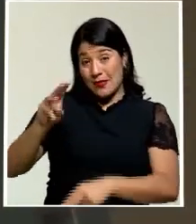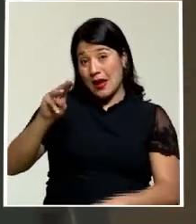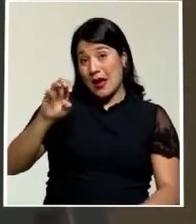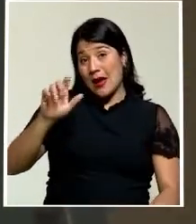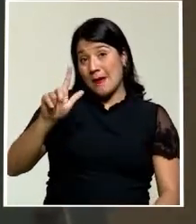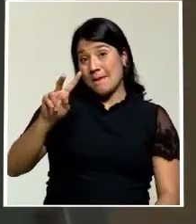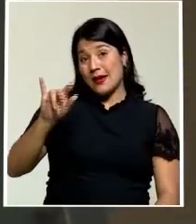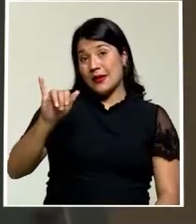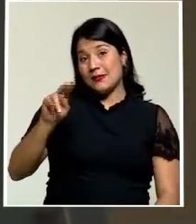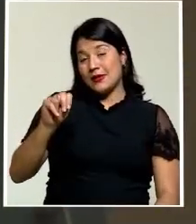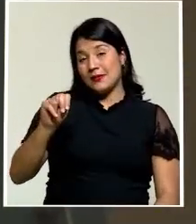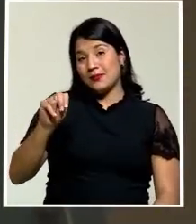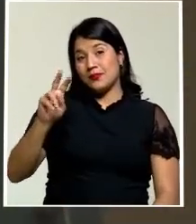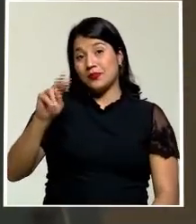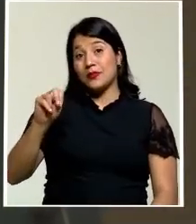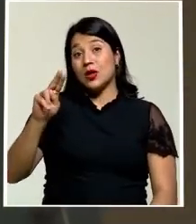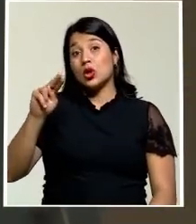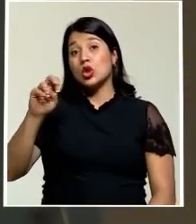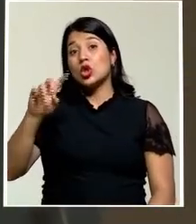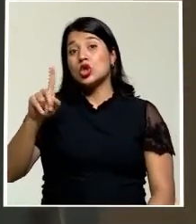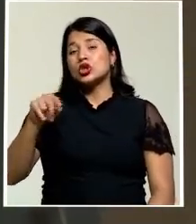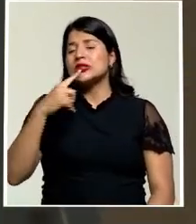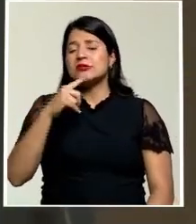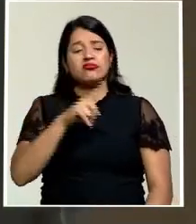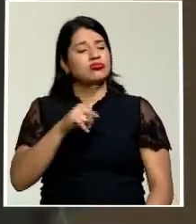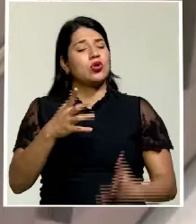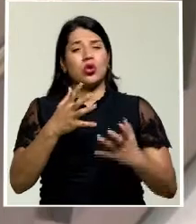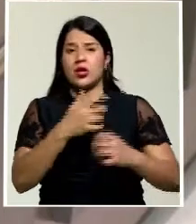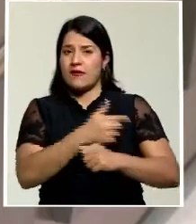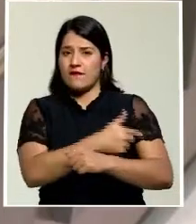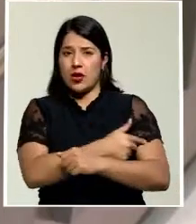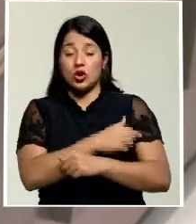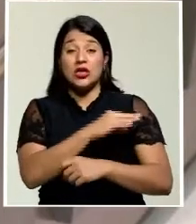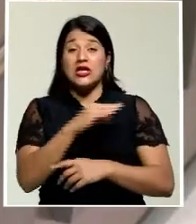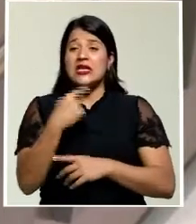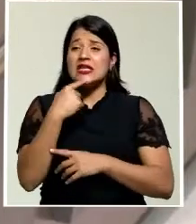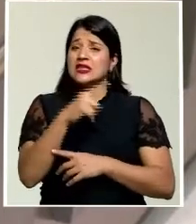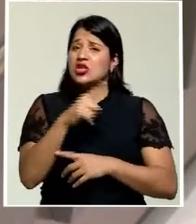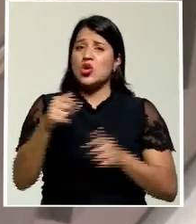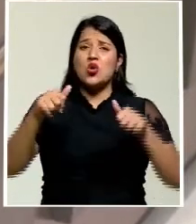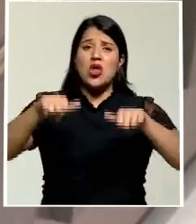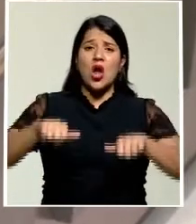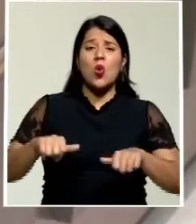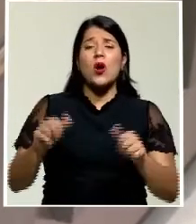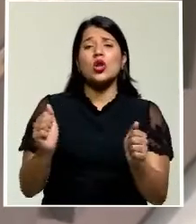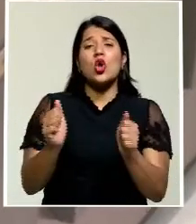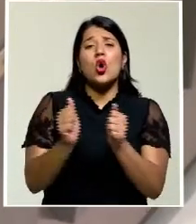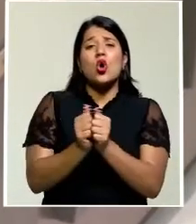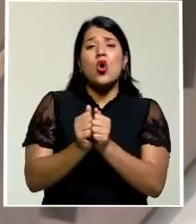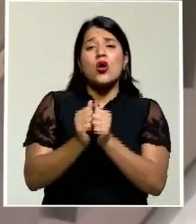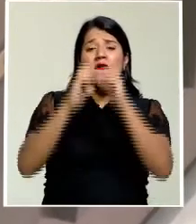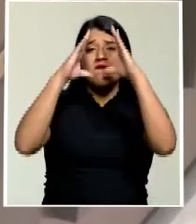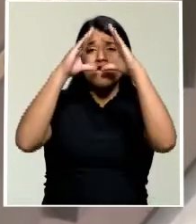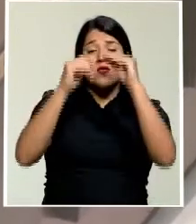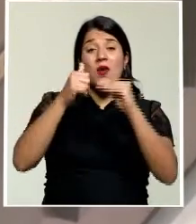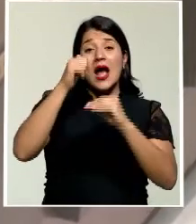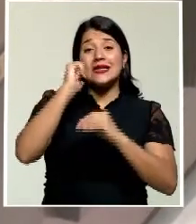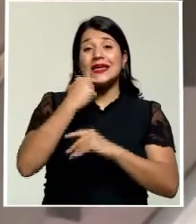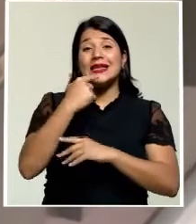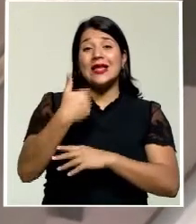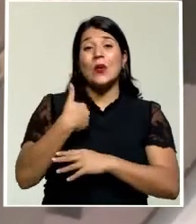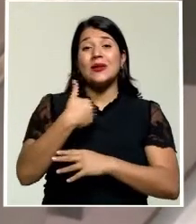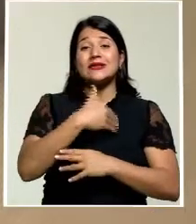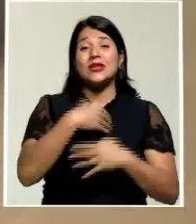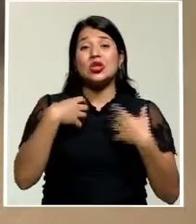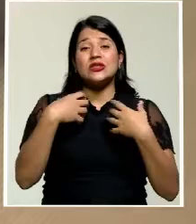no va a vacunarse y además se ha opuesto a la obligatoriedad que ha mencionado el Ministerio de Salud sobre que todos los